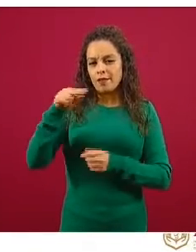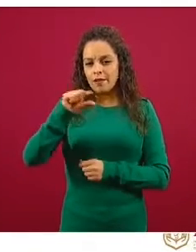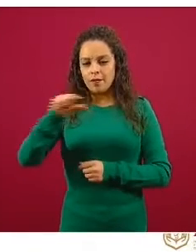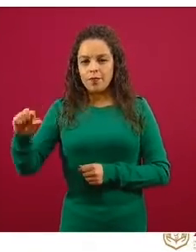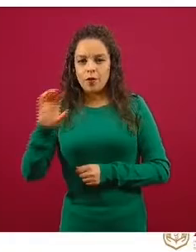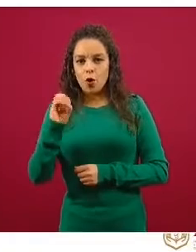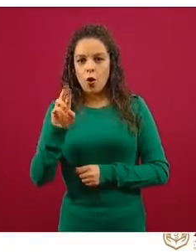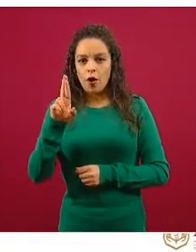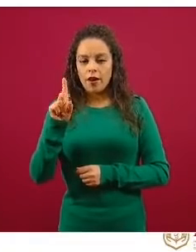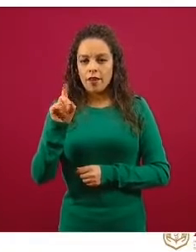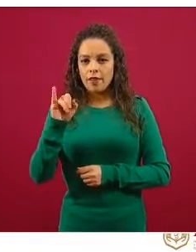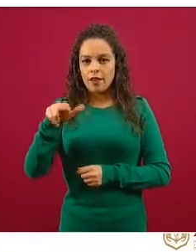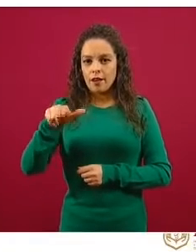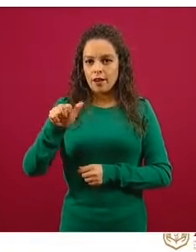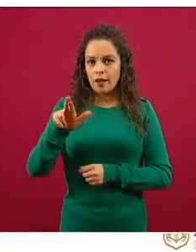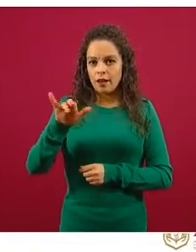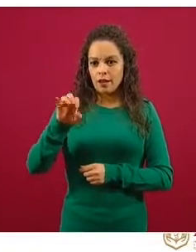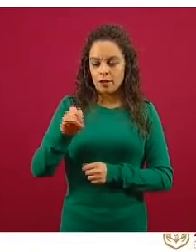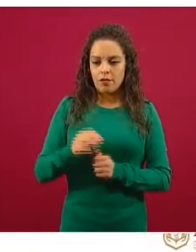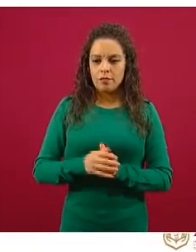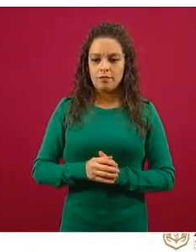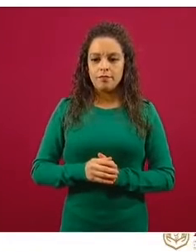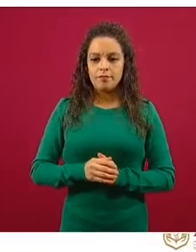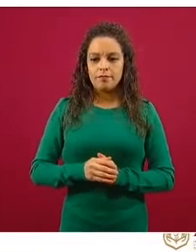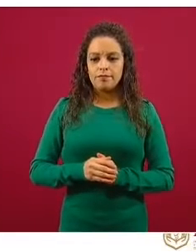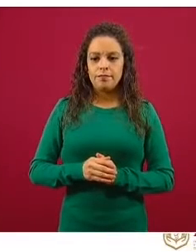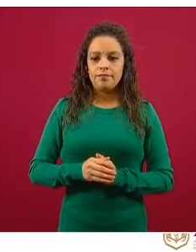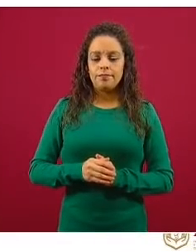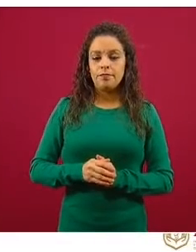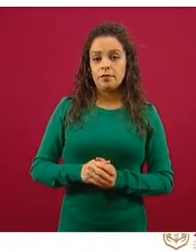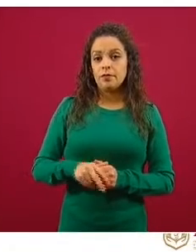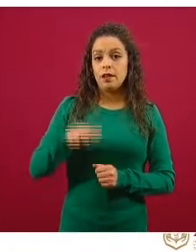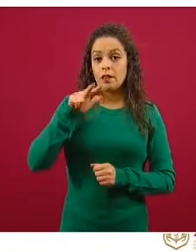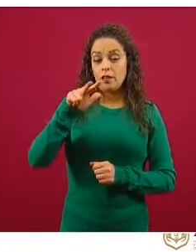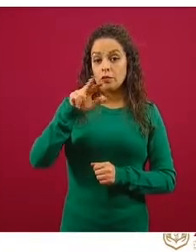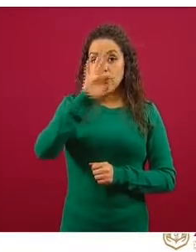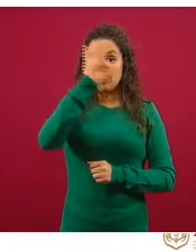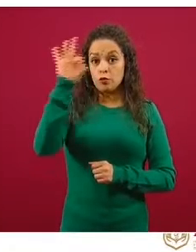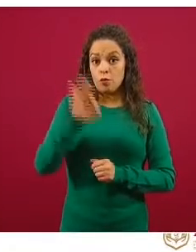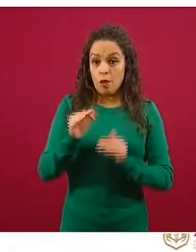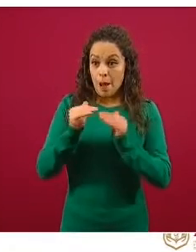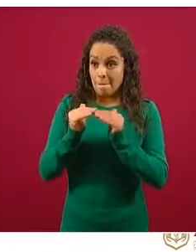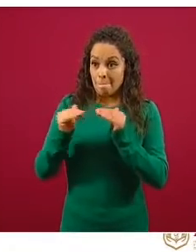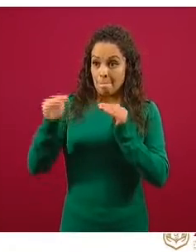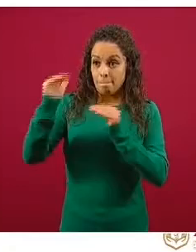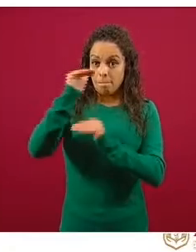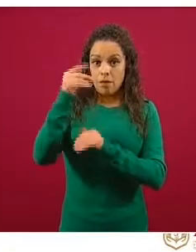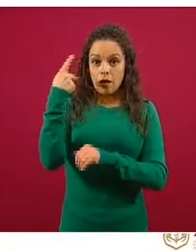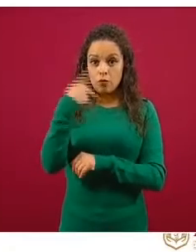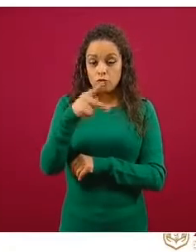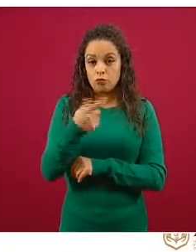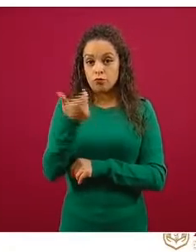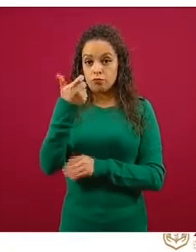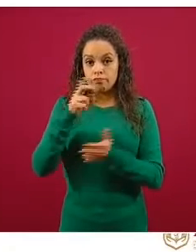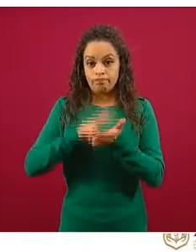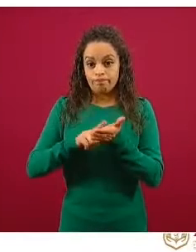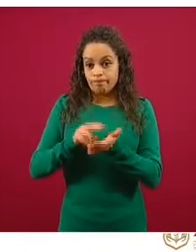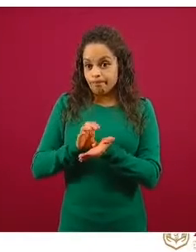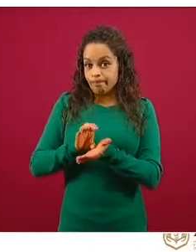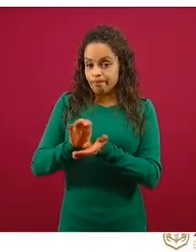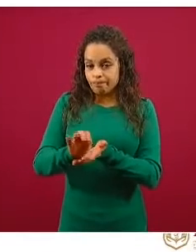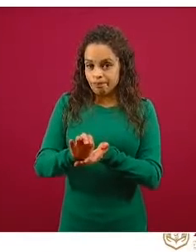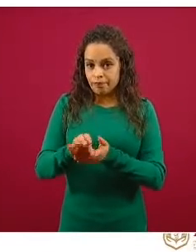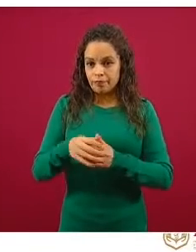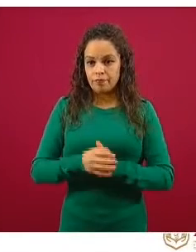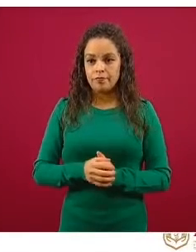verdes tuvieron un incremento en el monto del préstamo de 18%. Esto lo actualizamos durante 2020 y no se había